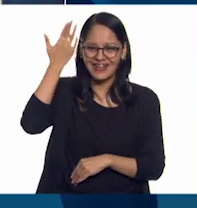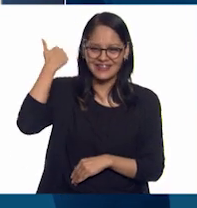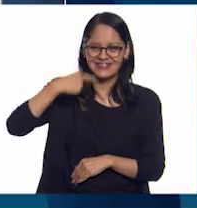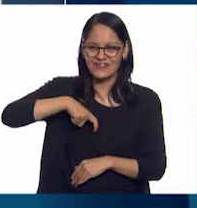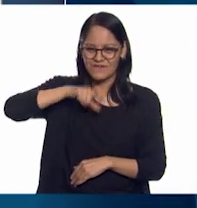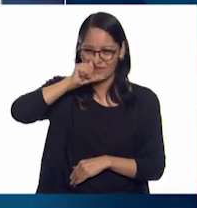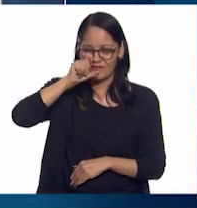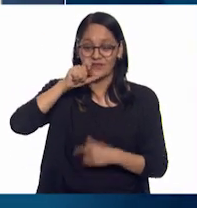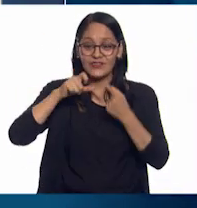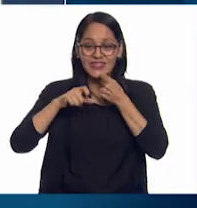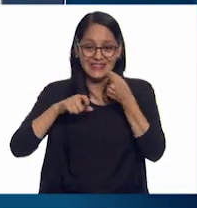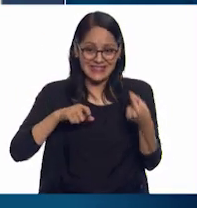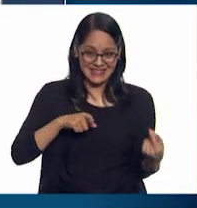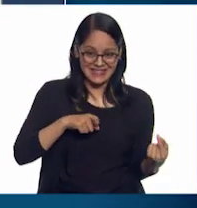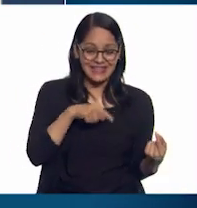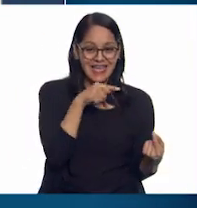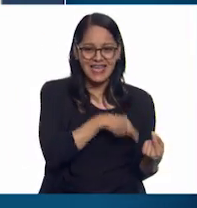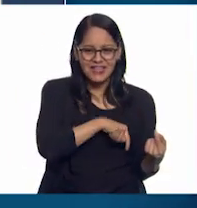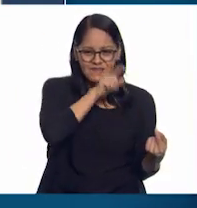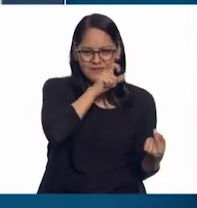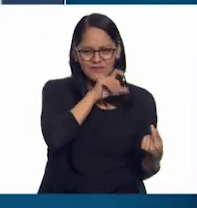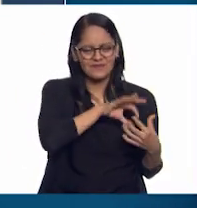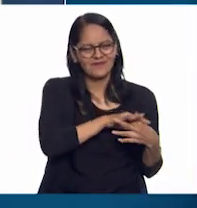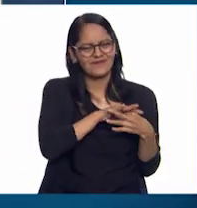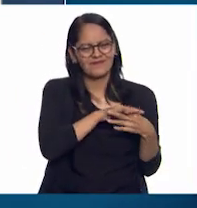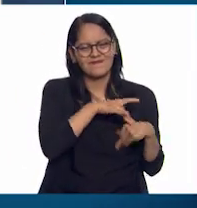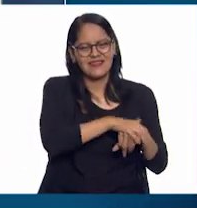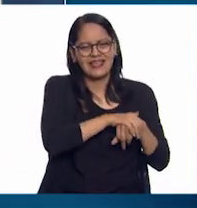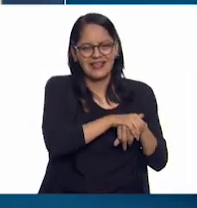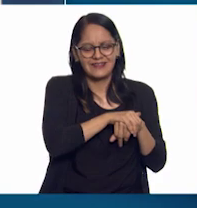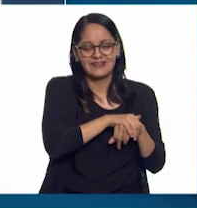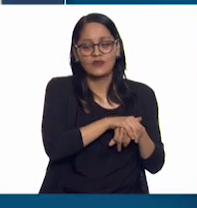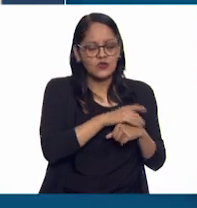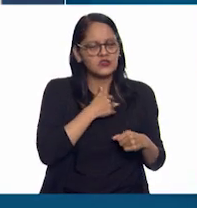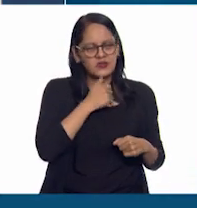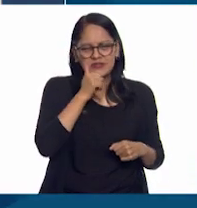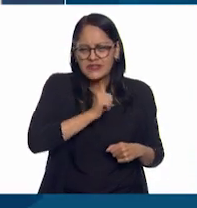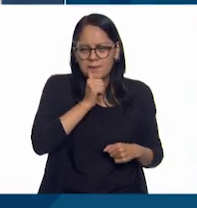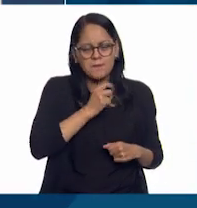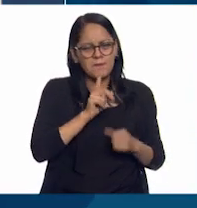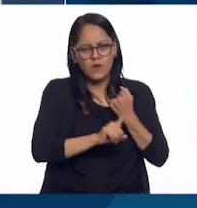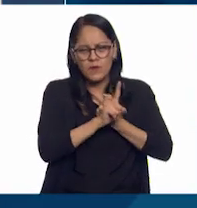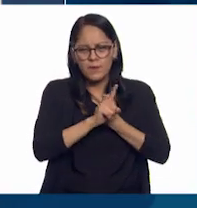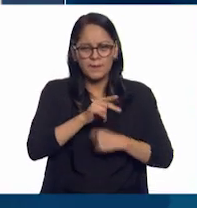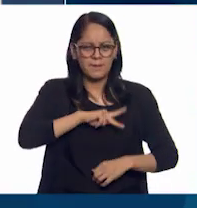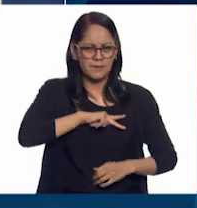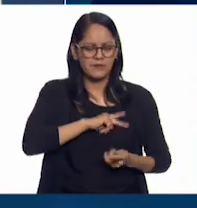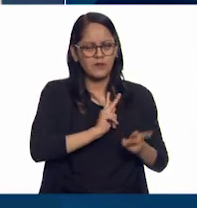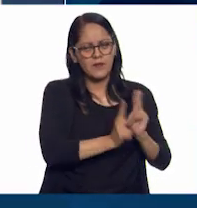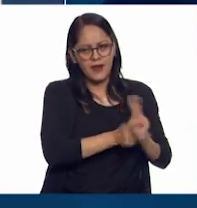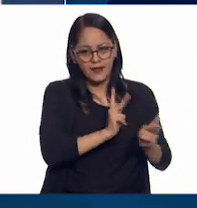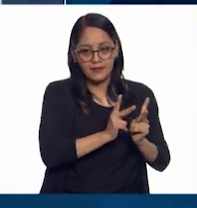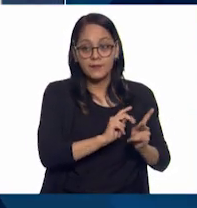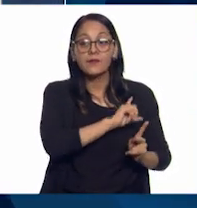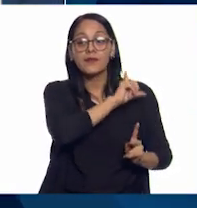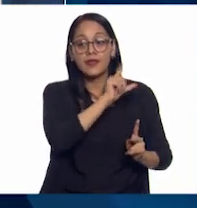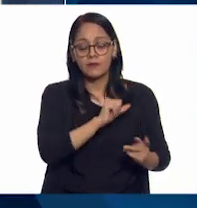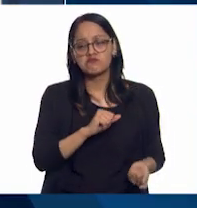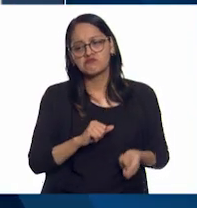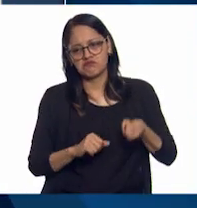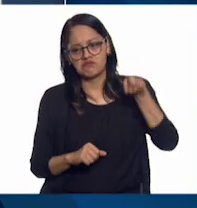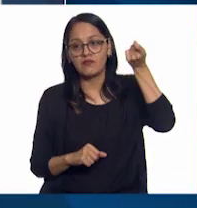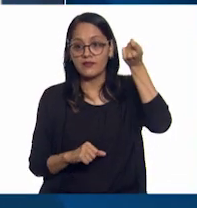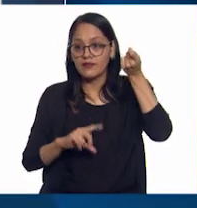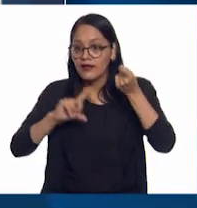que tenía yo cuando era niña. Era mi mejor amigo y siempre le contaba todos mis problemas. Cuando conocí a Lolo, sin